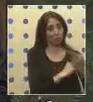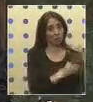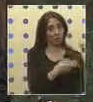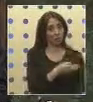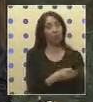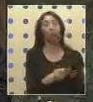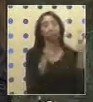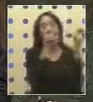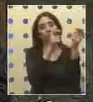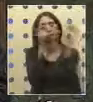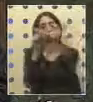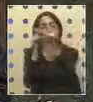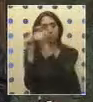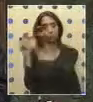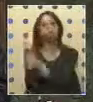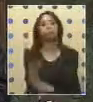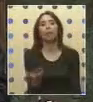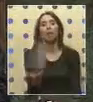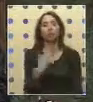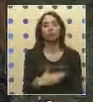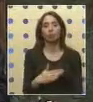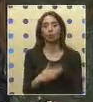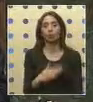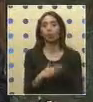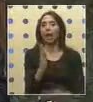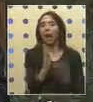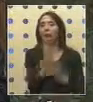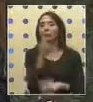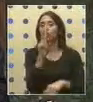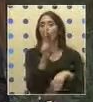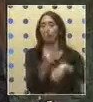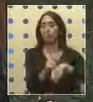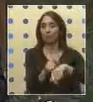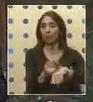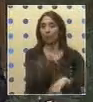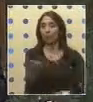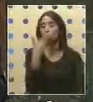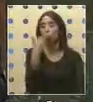solicitado. A continuación hasta por dos minutos le ofrezco la palabra al diputado diputado Gracias. Gracias.